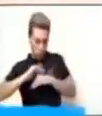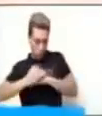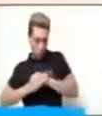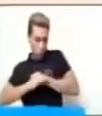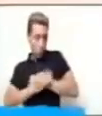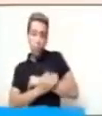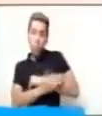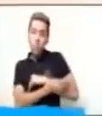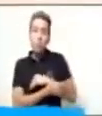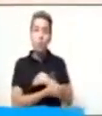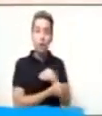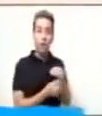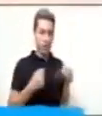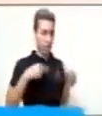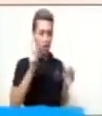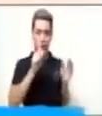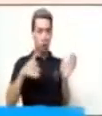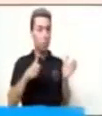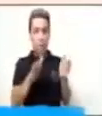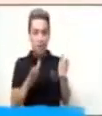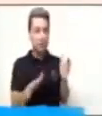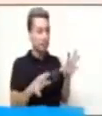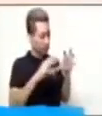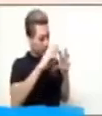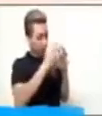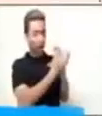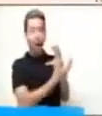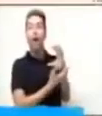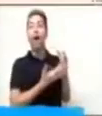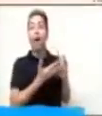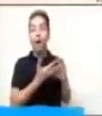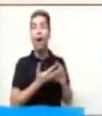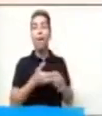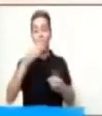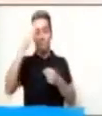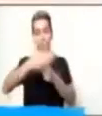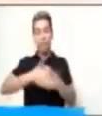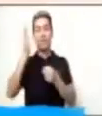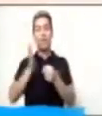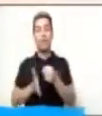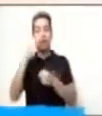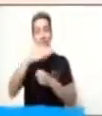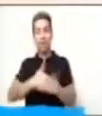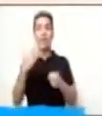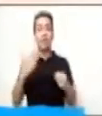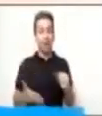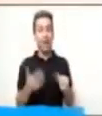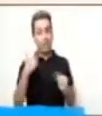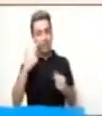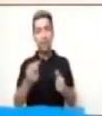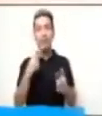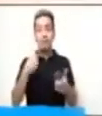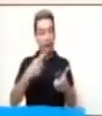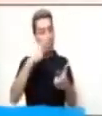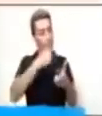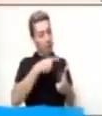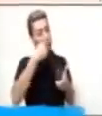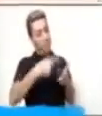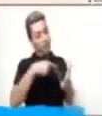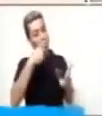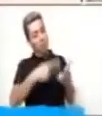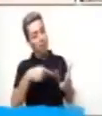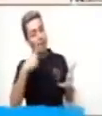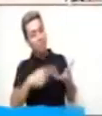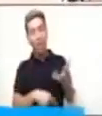¿Quién soy? La piña. Muy bien. Se mencionaron algunas características como